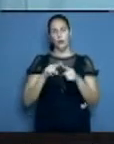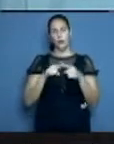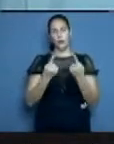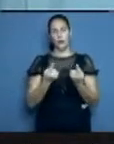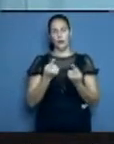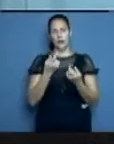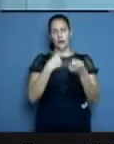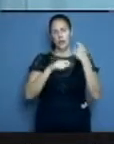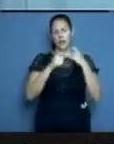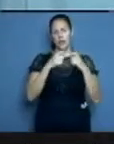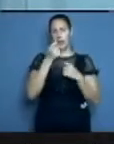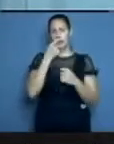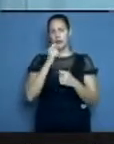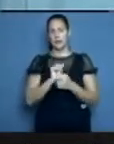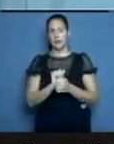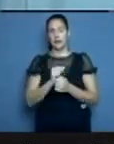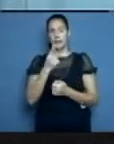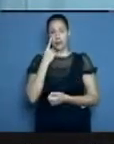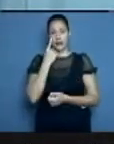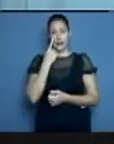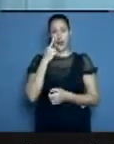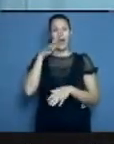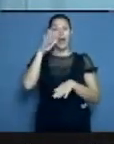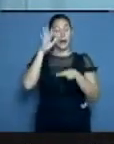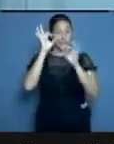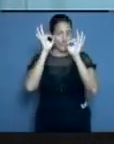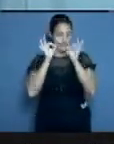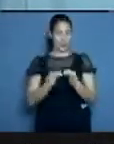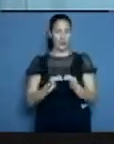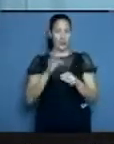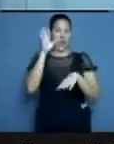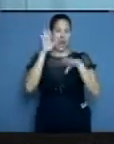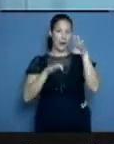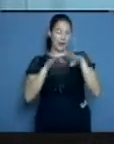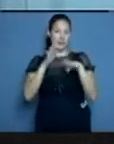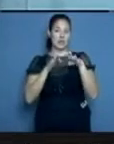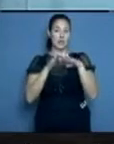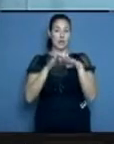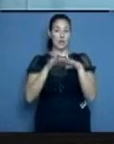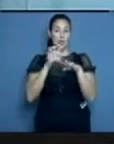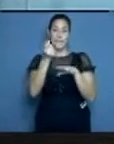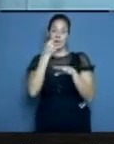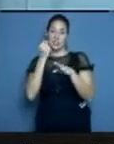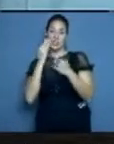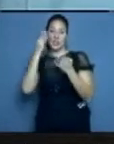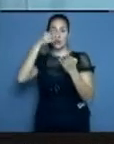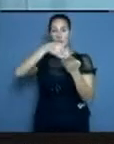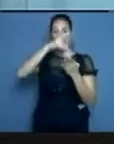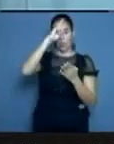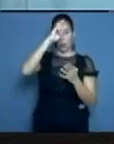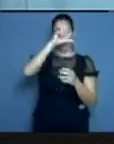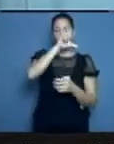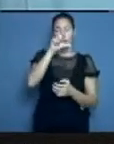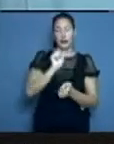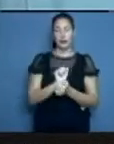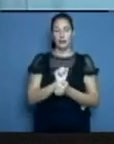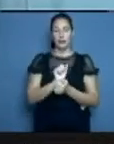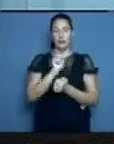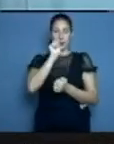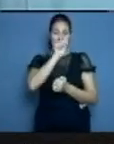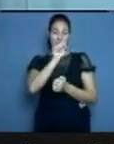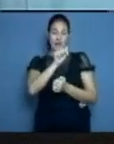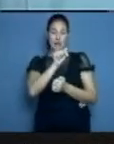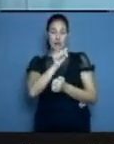y cuando llegan a las unidades hay personas que le dan otro destino bien oscuro. Los